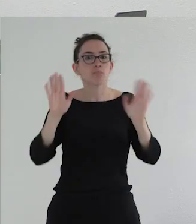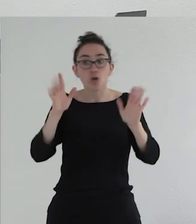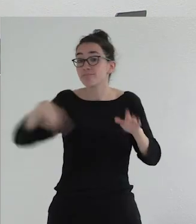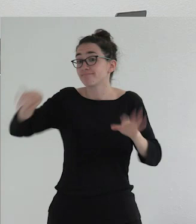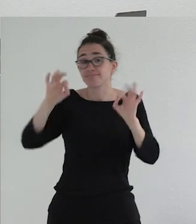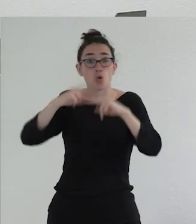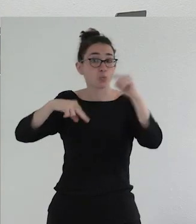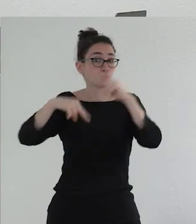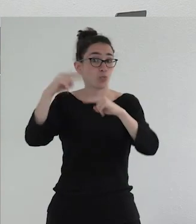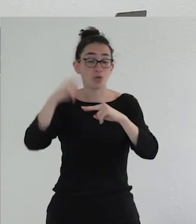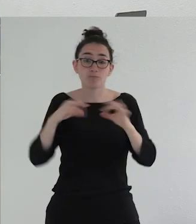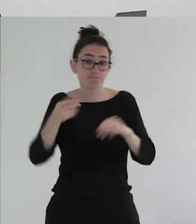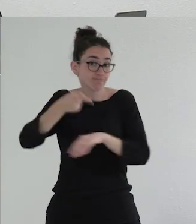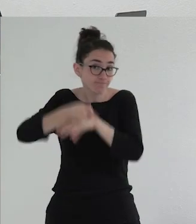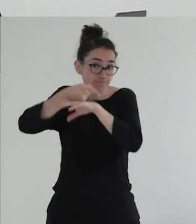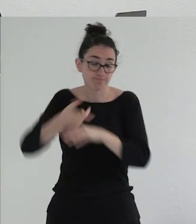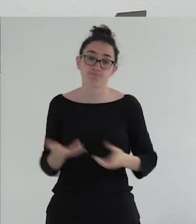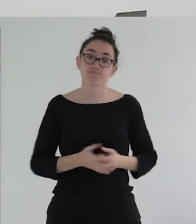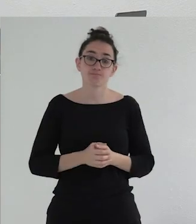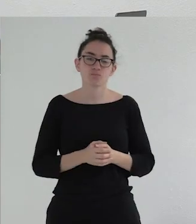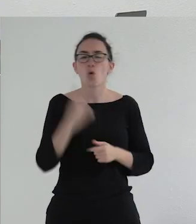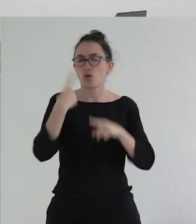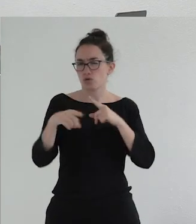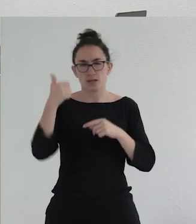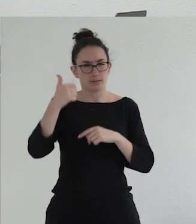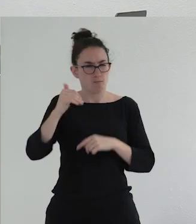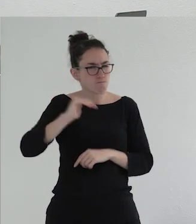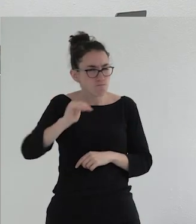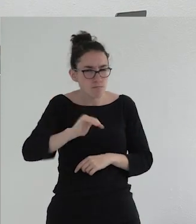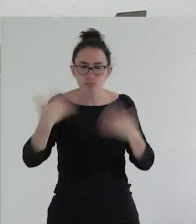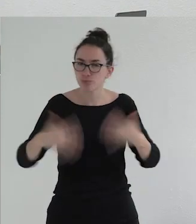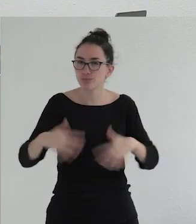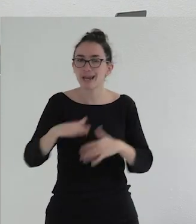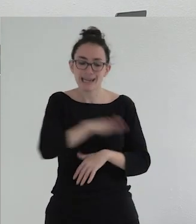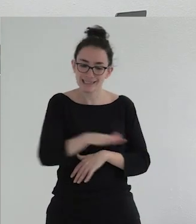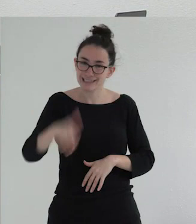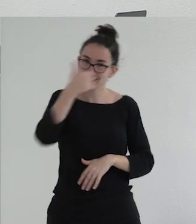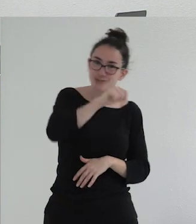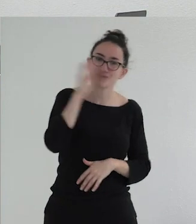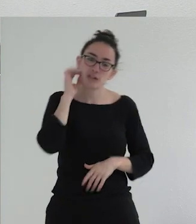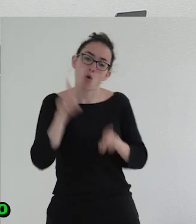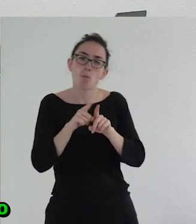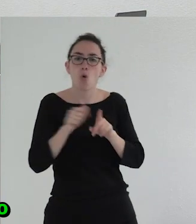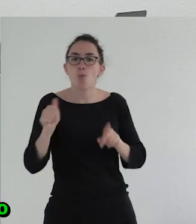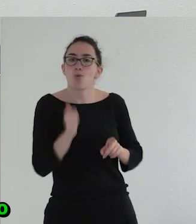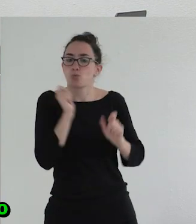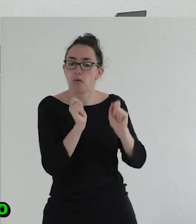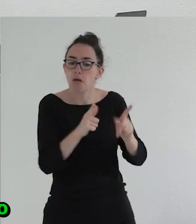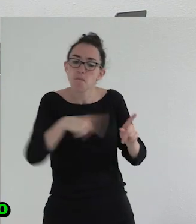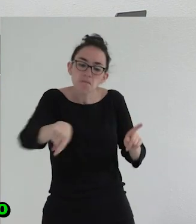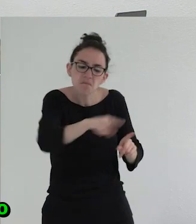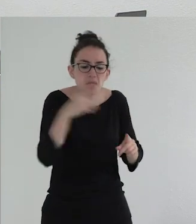construimos de esa forma. Probablemente hay una cosa todavía más perversa y es que a los niños y a las niñas ni siquiera les damos la oportunidad, como decía antes, de poder